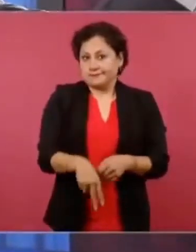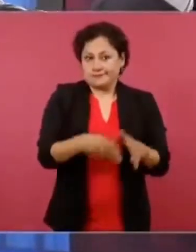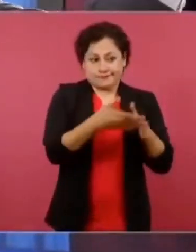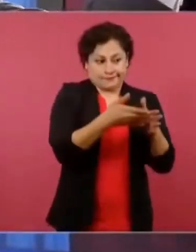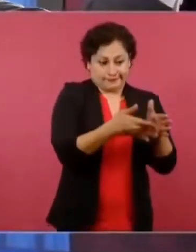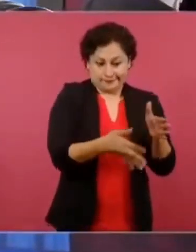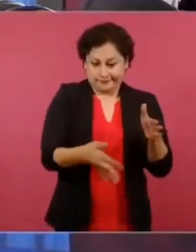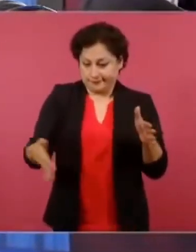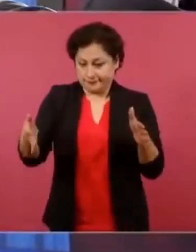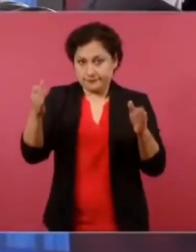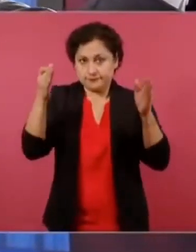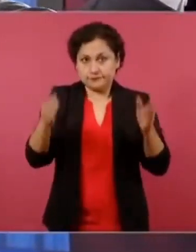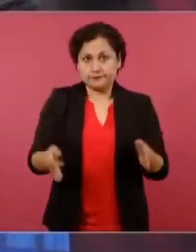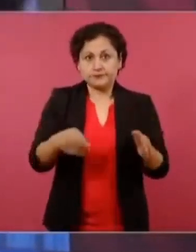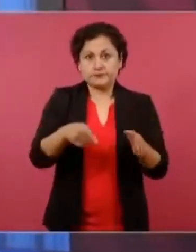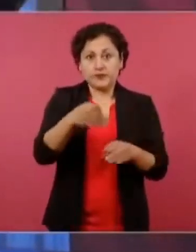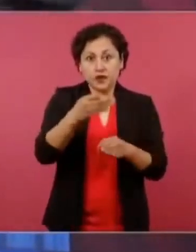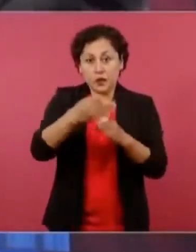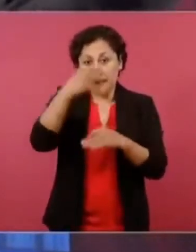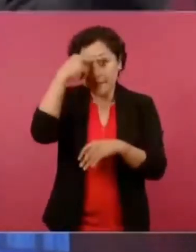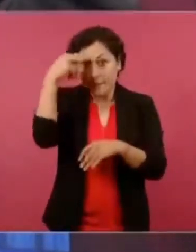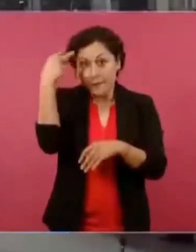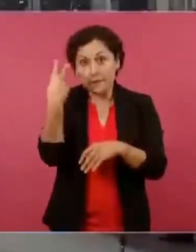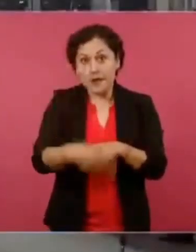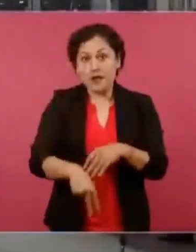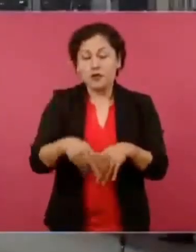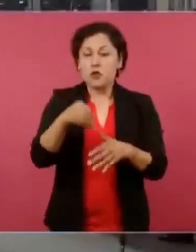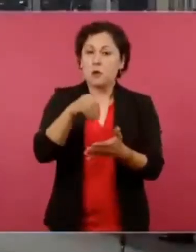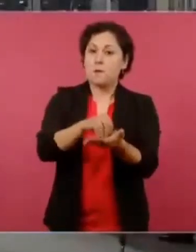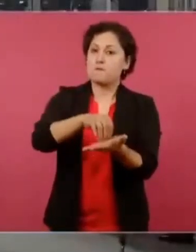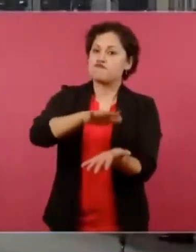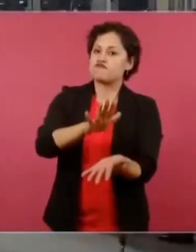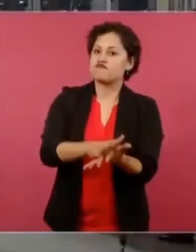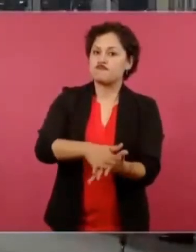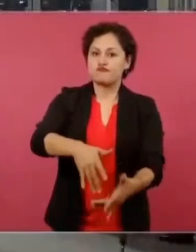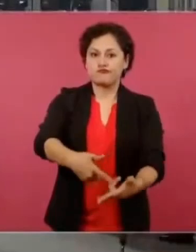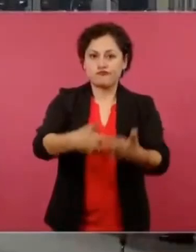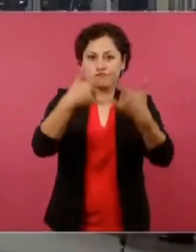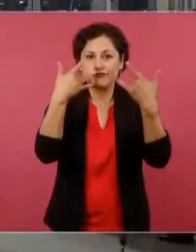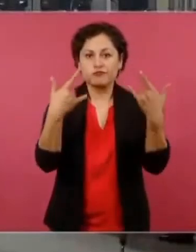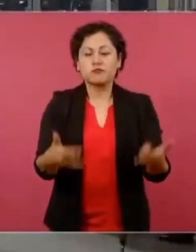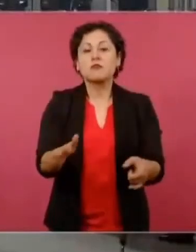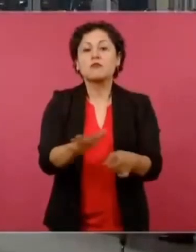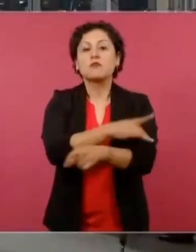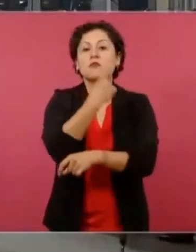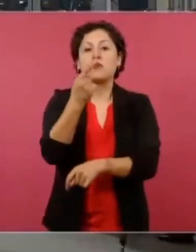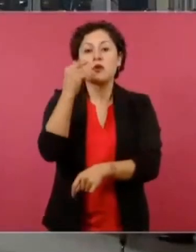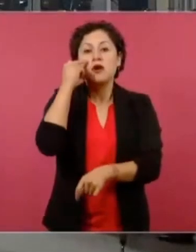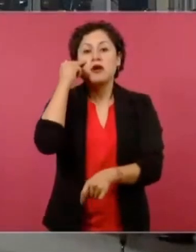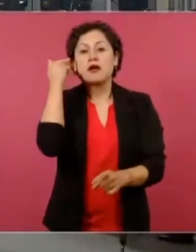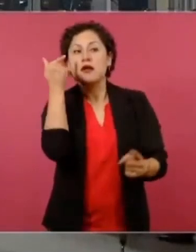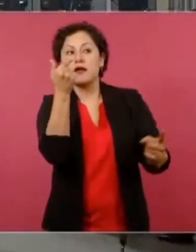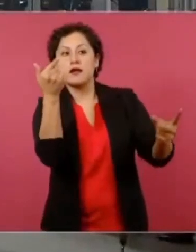historia, porque están cayendo máscaras